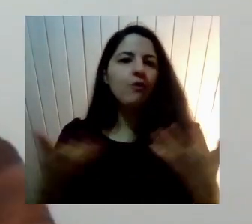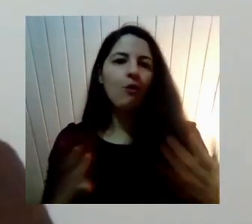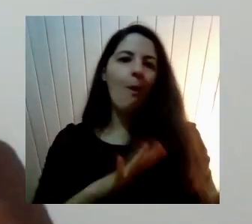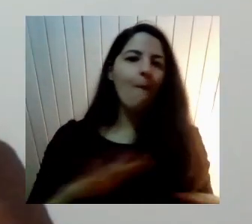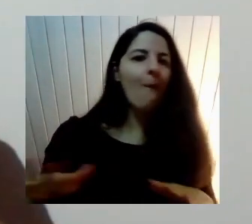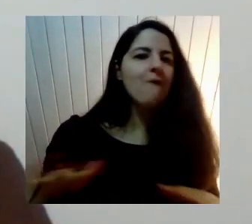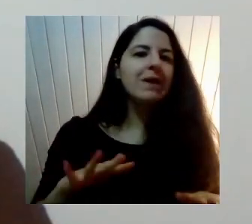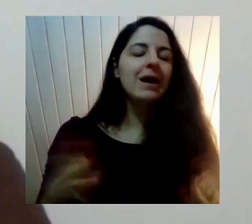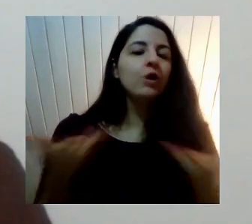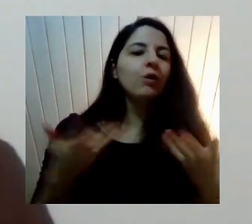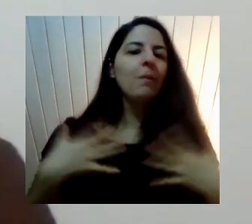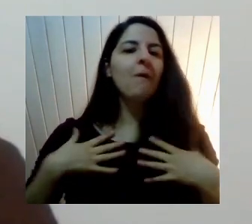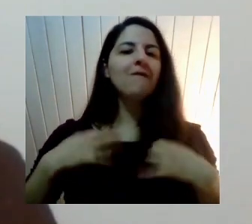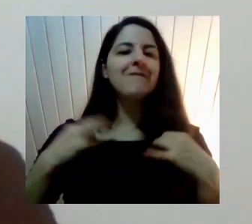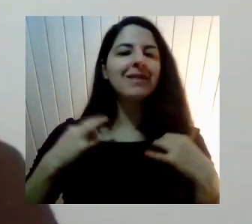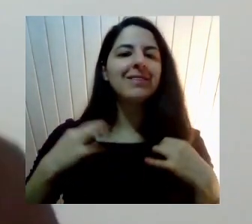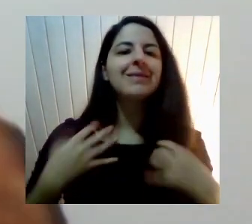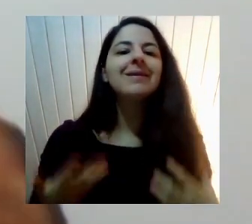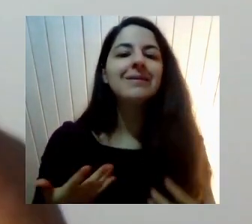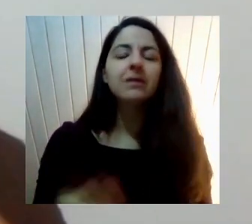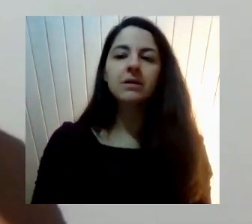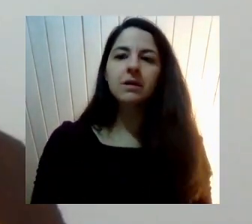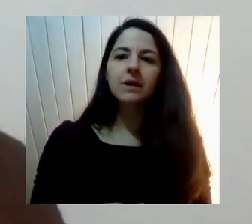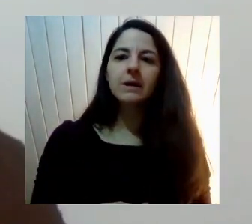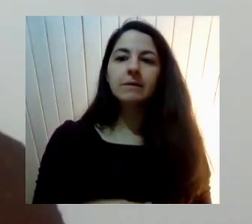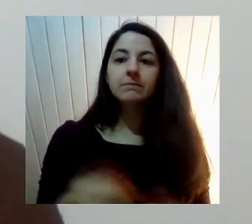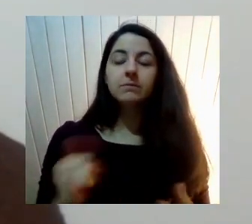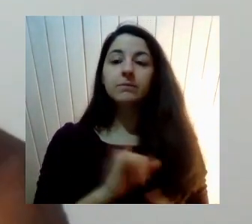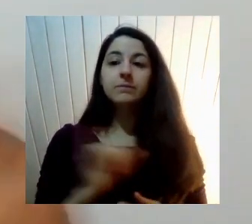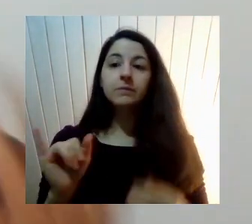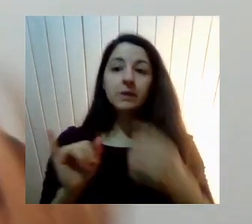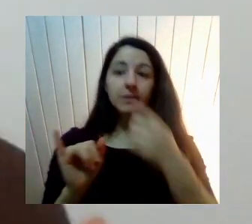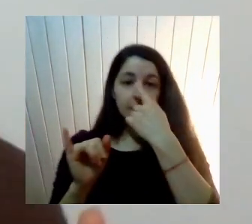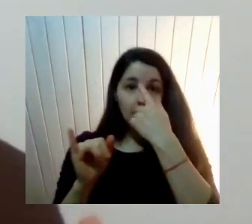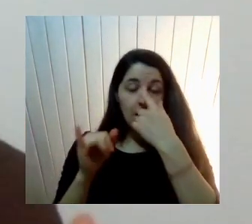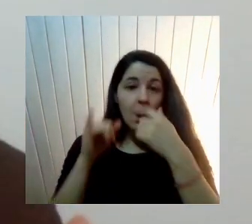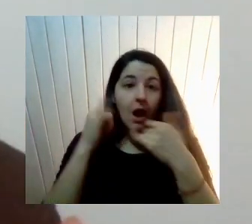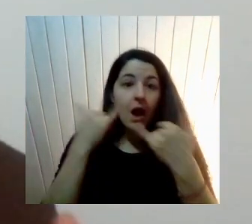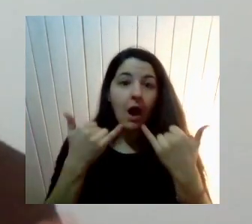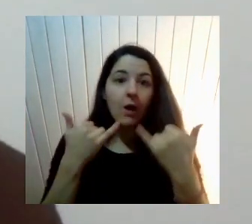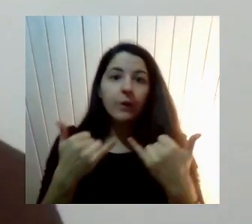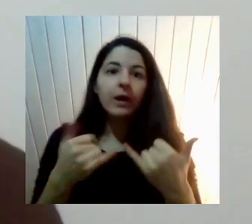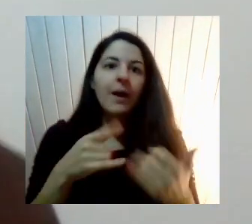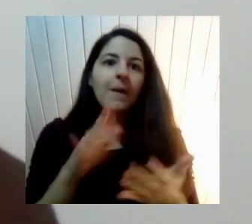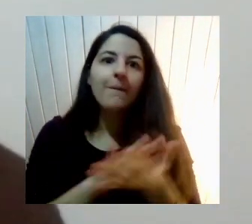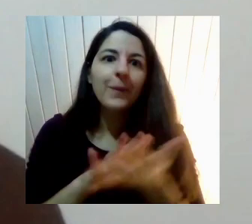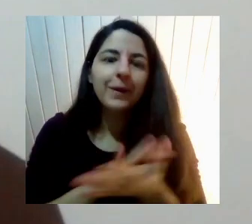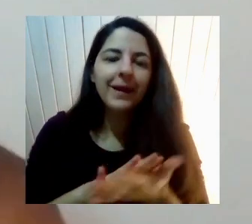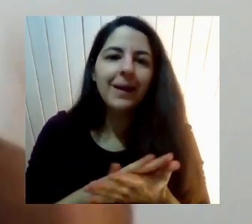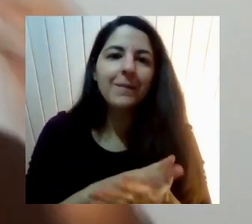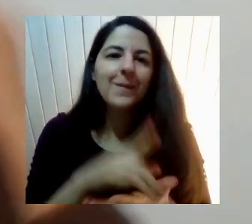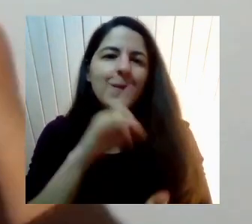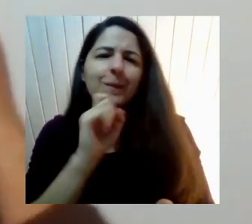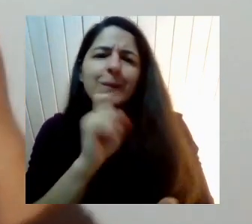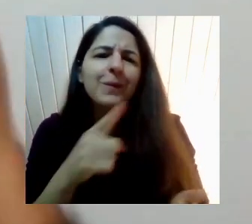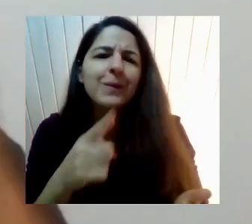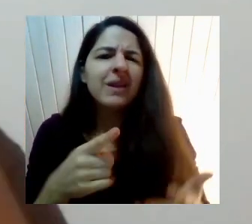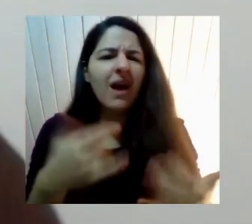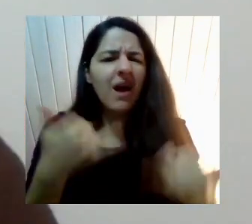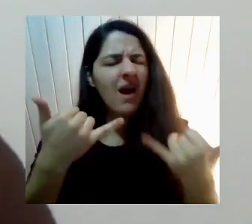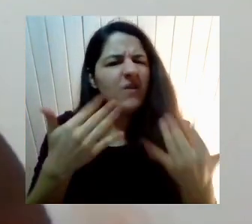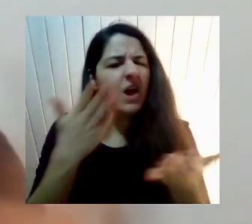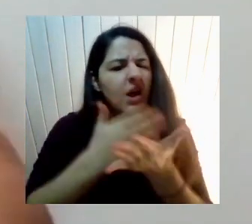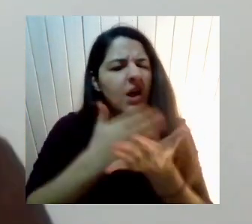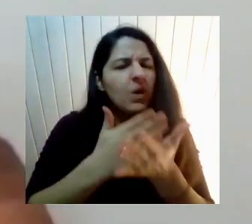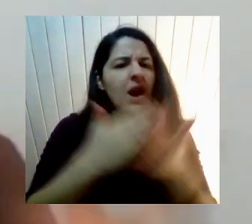Que circula En redes sociales Que preguntaba Que si ahora Que estábamos en casa Le importaba A los colegios Si tenían los hombres El pelo largo Si usaban aros Si